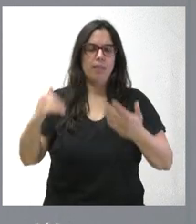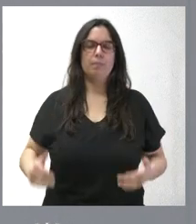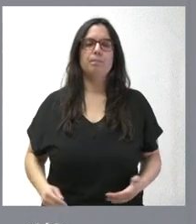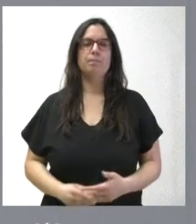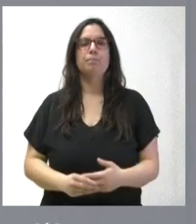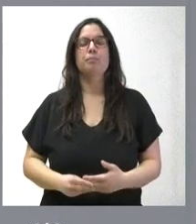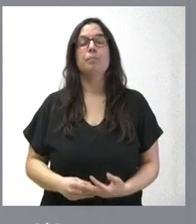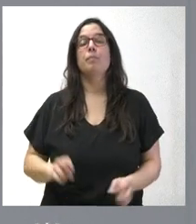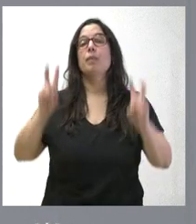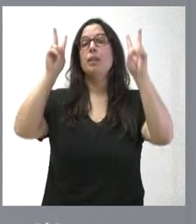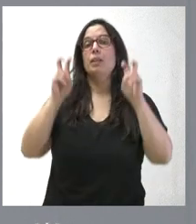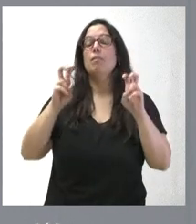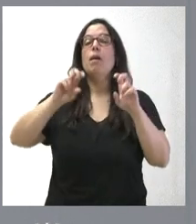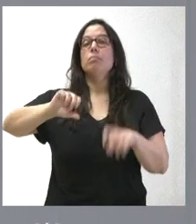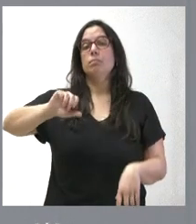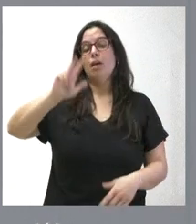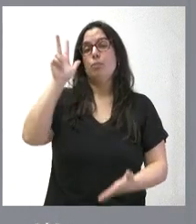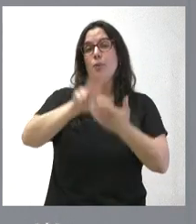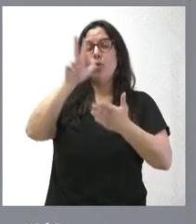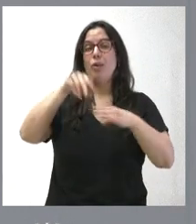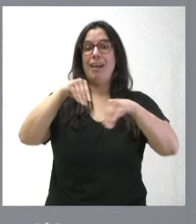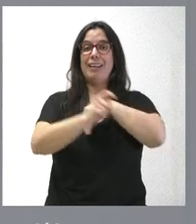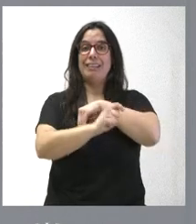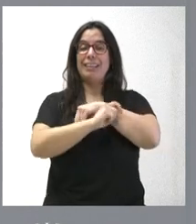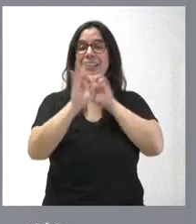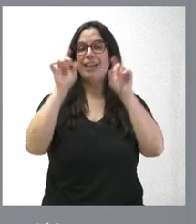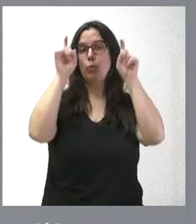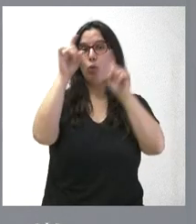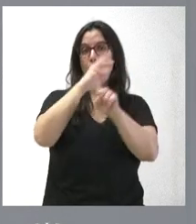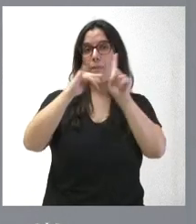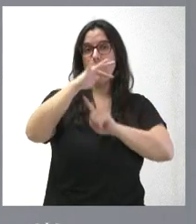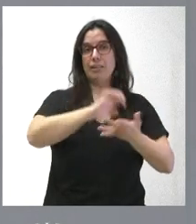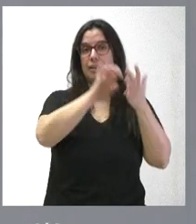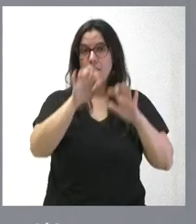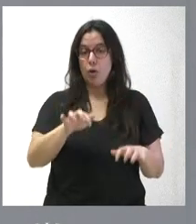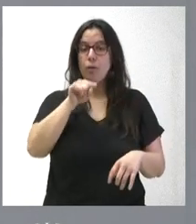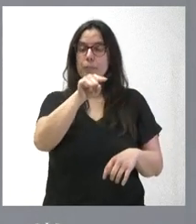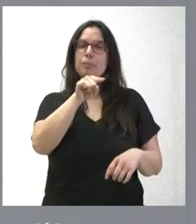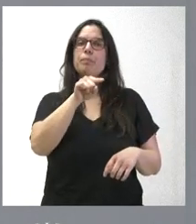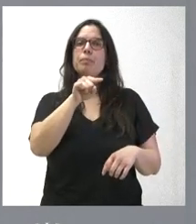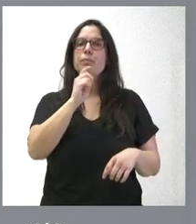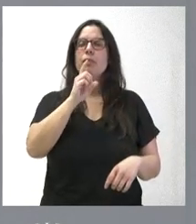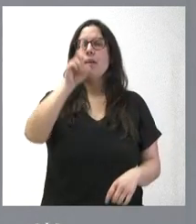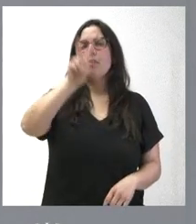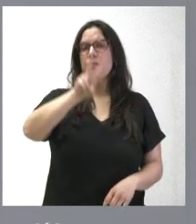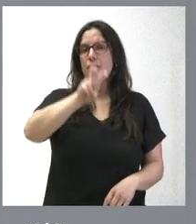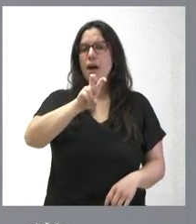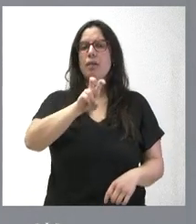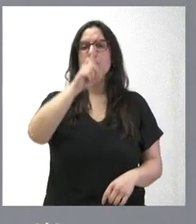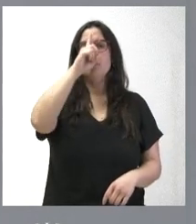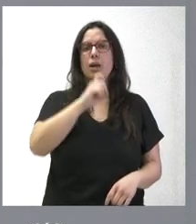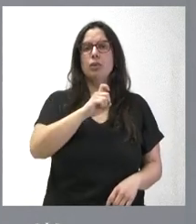Respecto a la aprobación de la estrategia de educación ambiental en Castilla y León, esta tendrá una vigencia entre los años 2004,